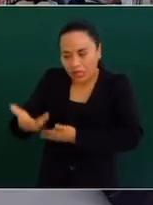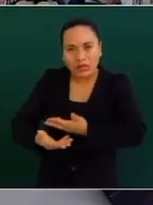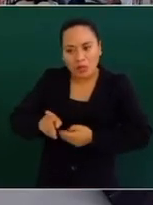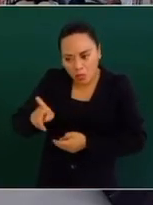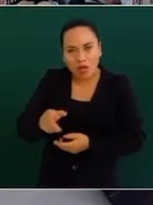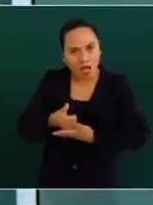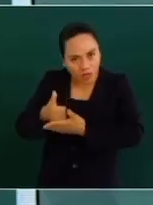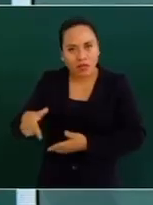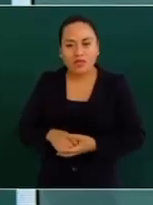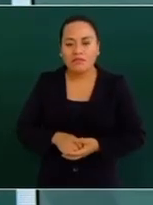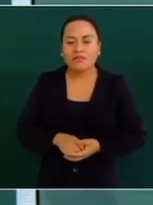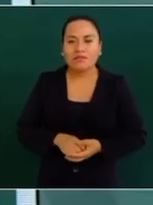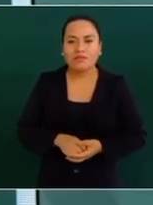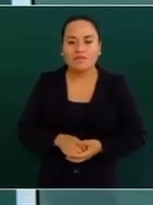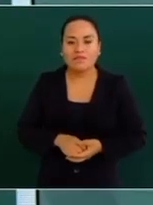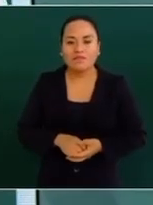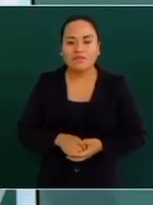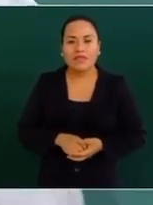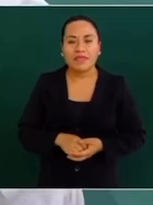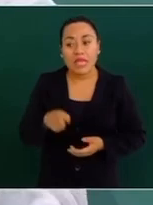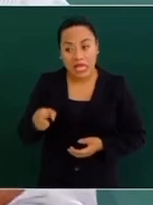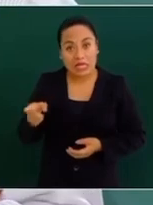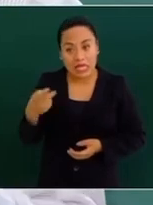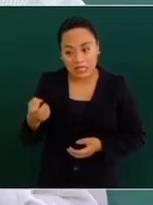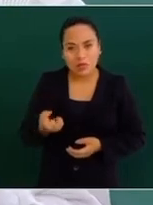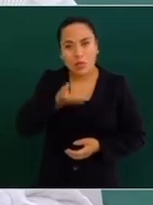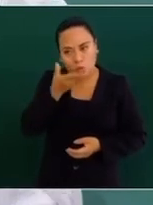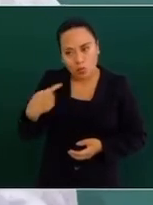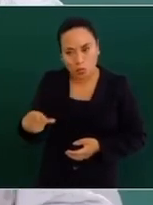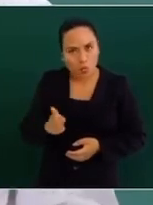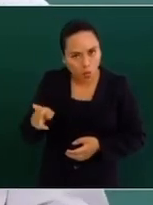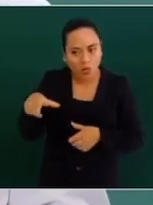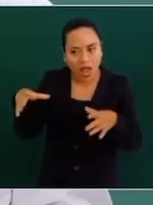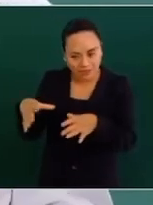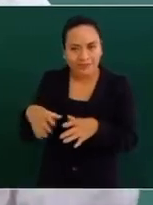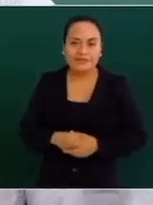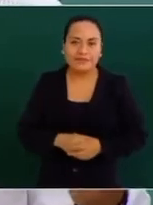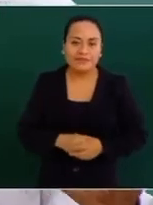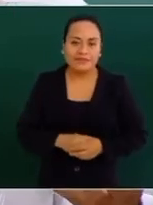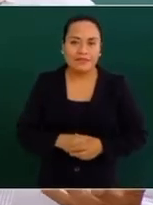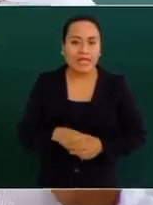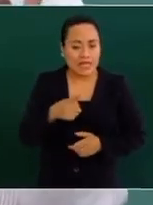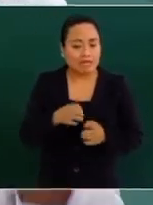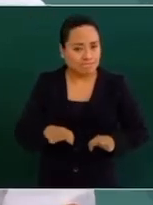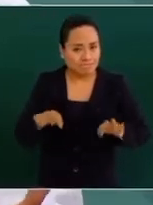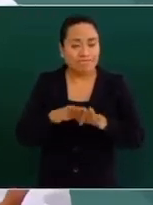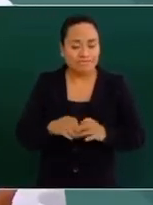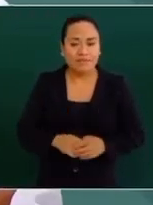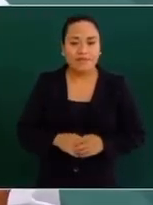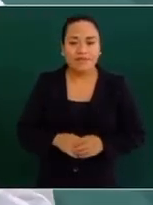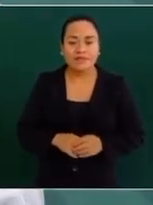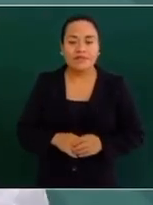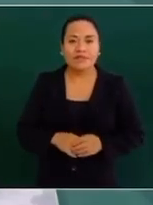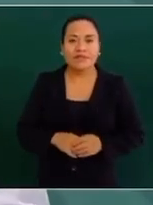Sí. Sí. Entonces, es una ventaja. Es decir, no estaba